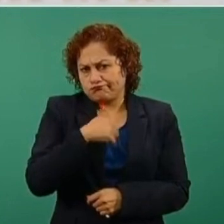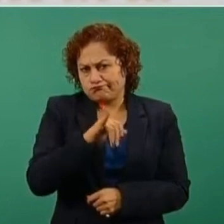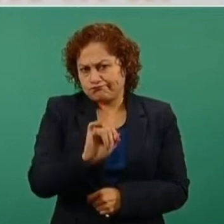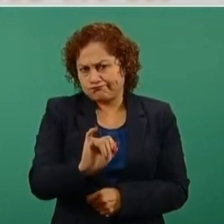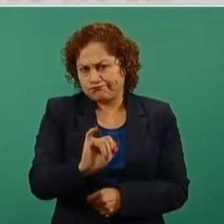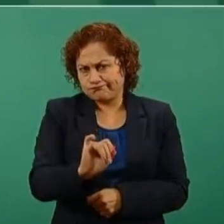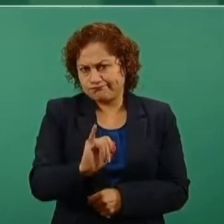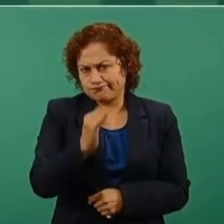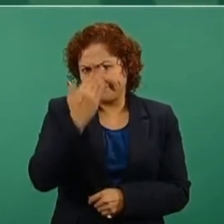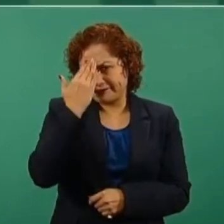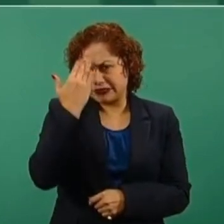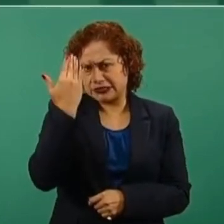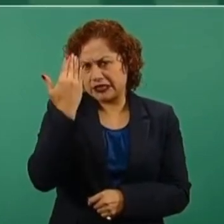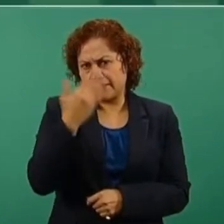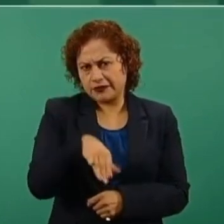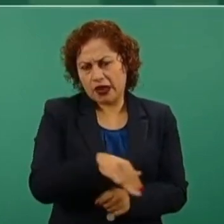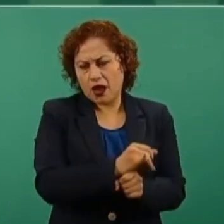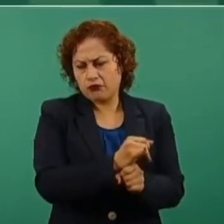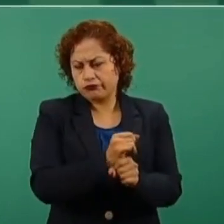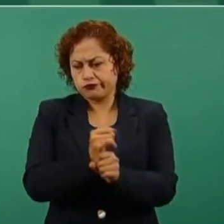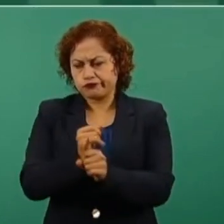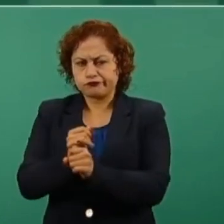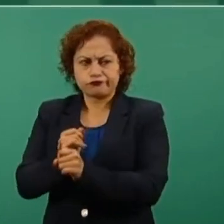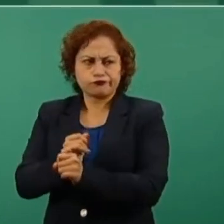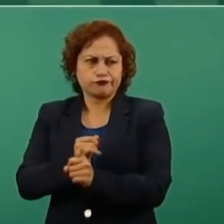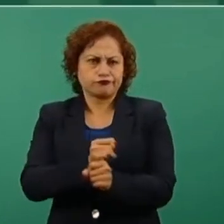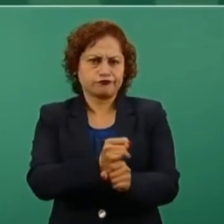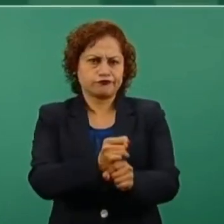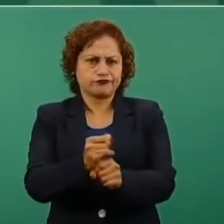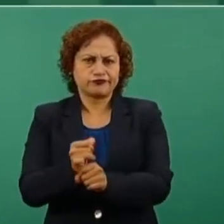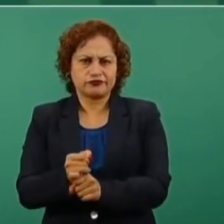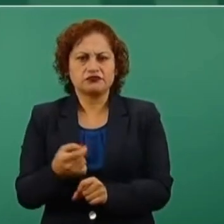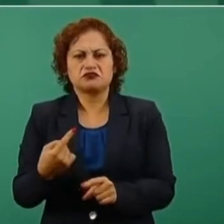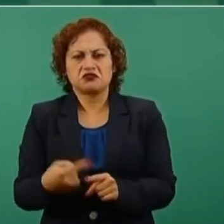hay inteligencia. Lo que me dice la gente,